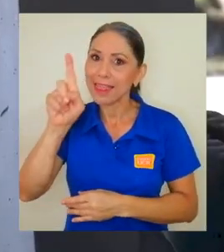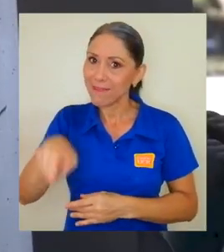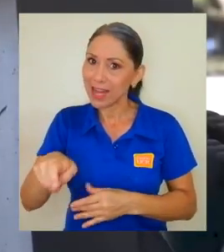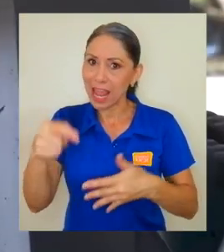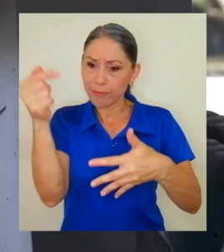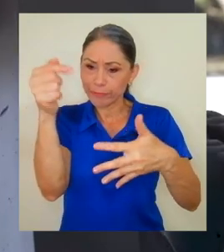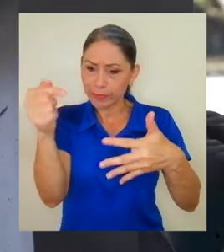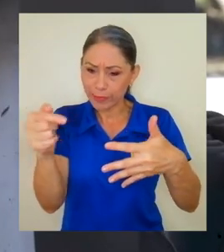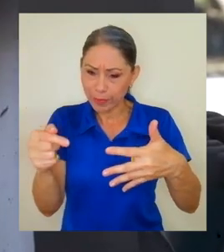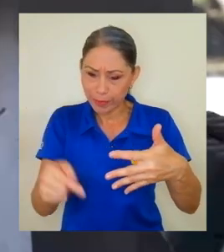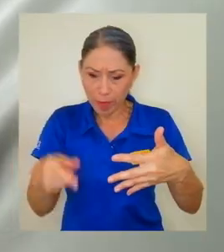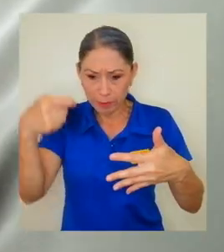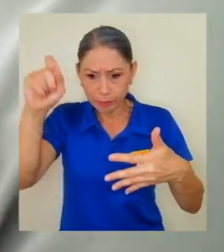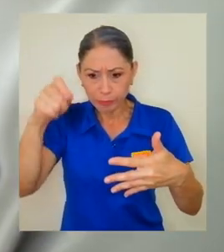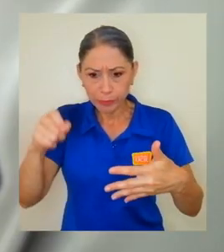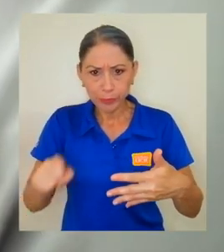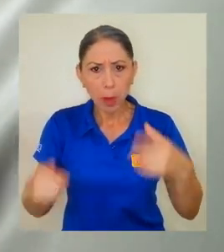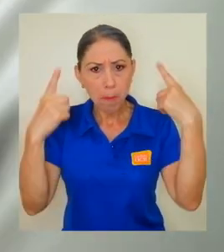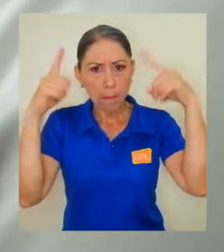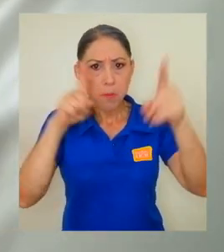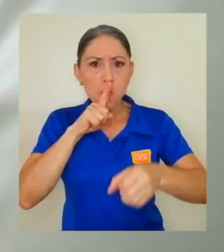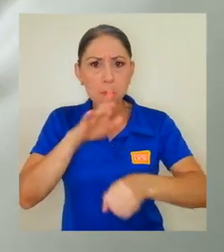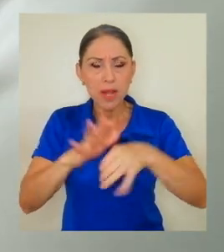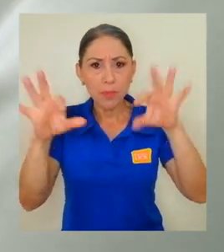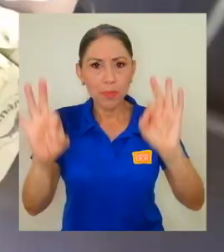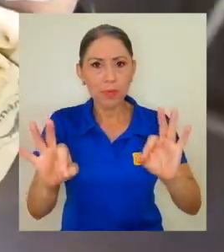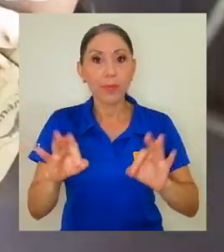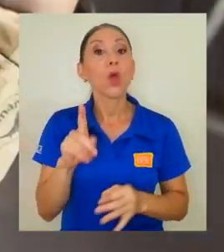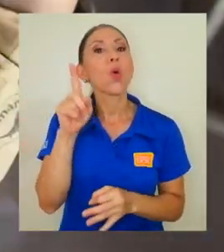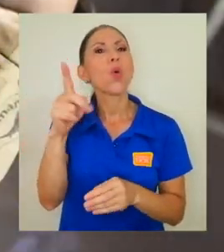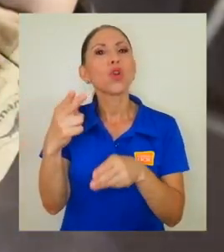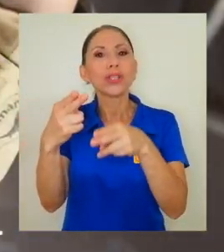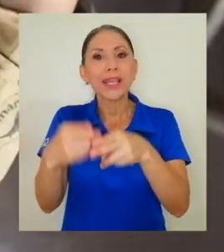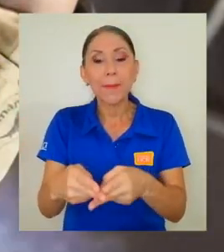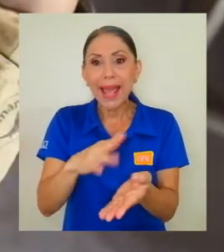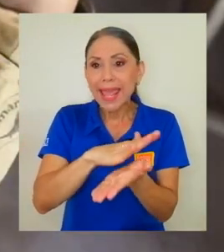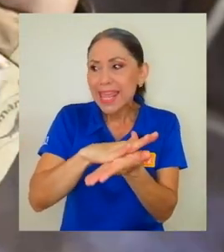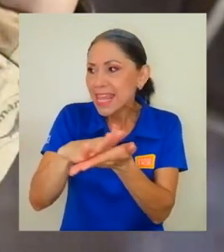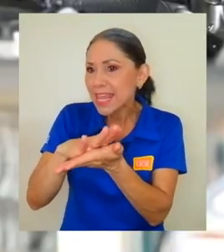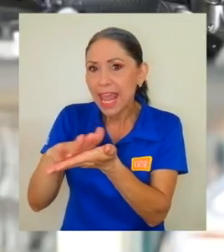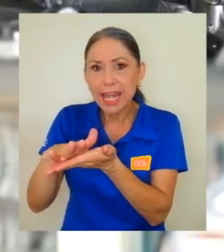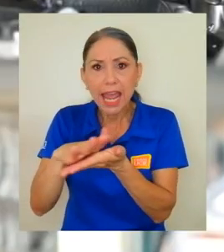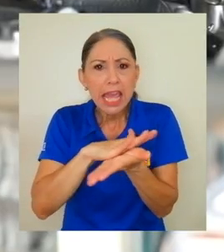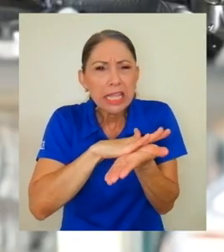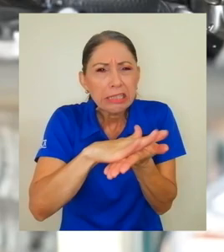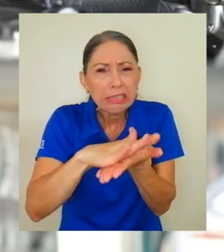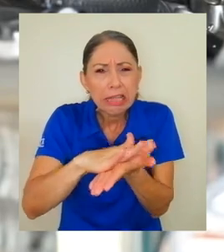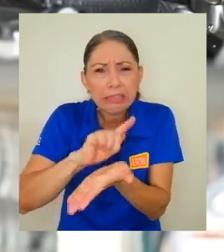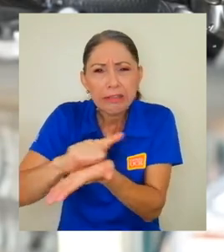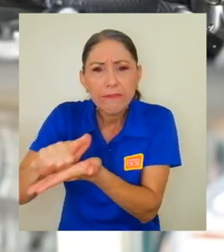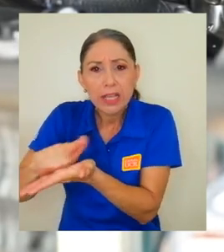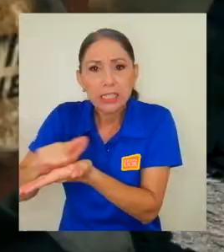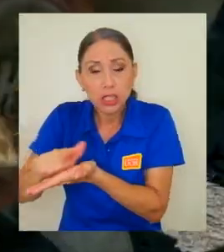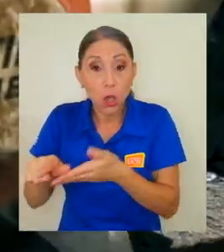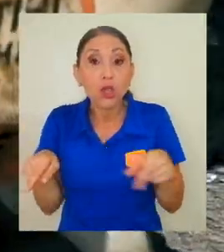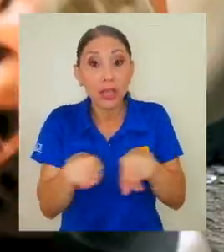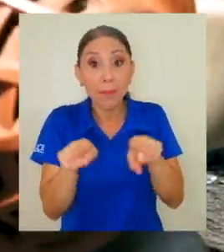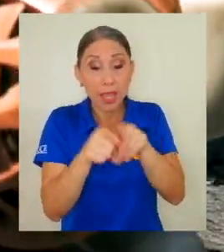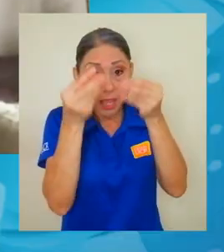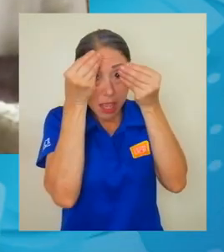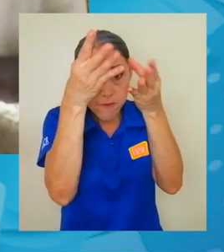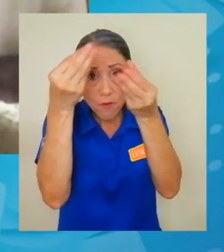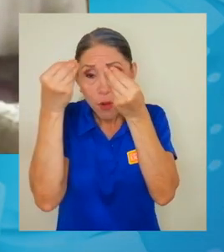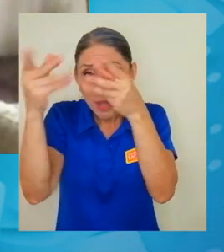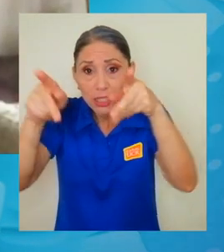elementos que evalúa este ayuntamiento. Uno de ellos es higiene y desinfección, lo que son medidas de información hacia los usuarios,